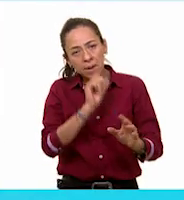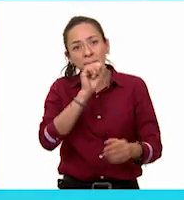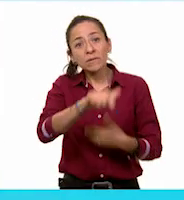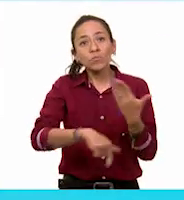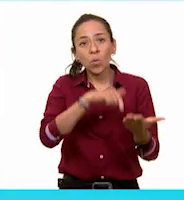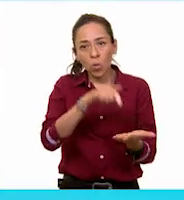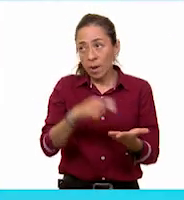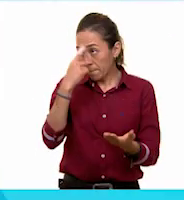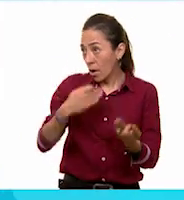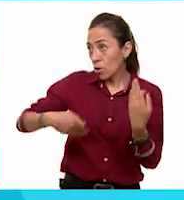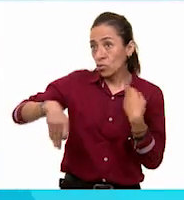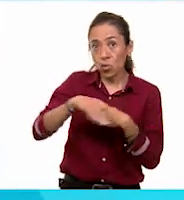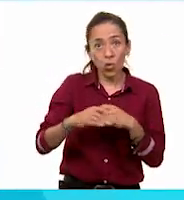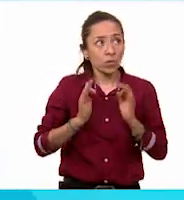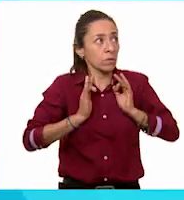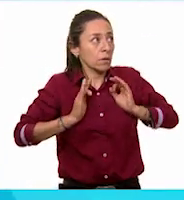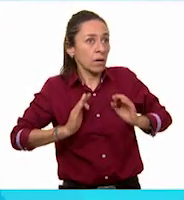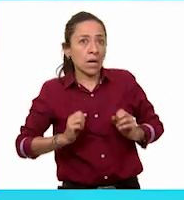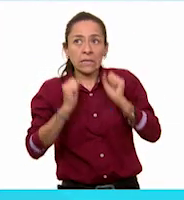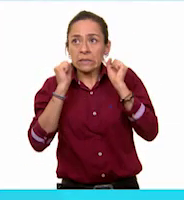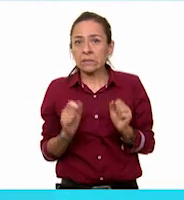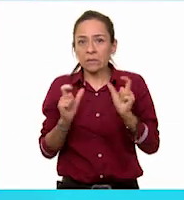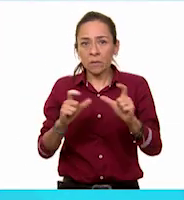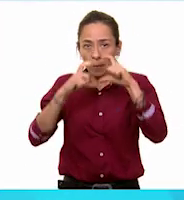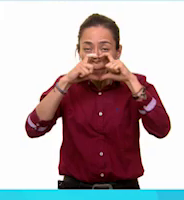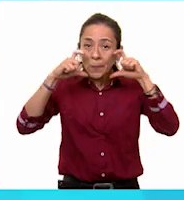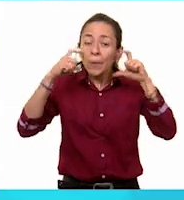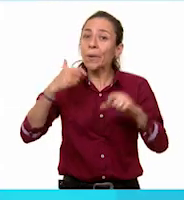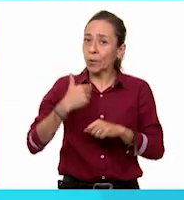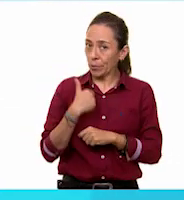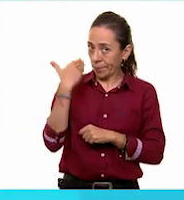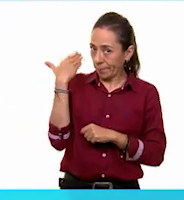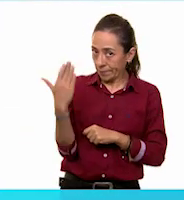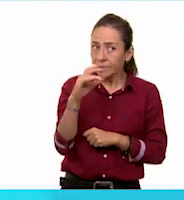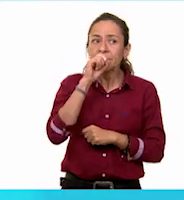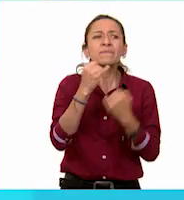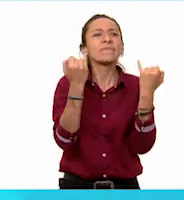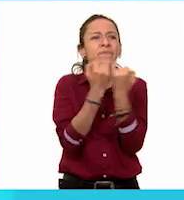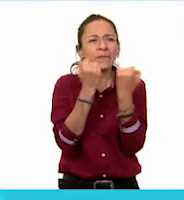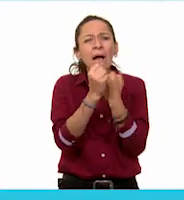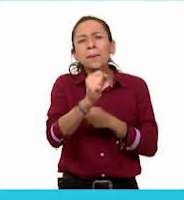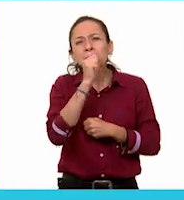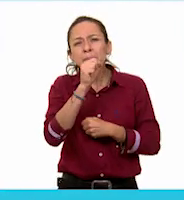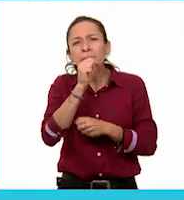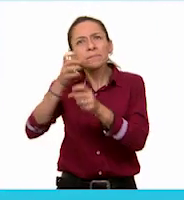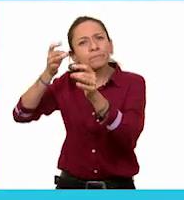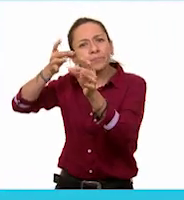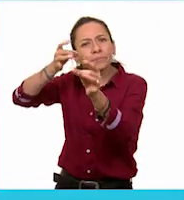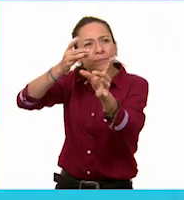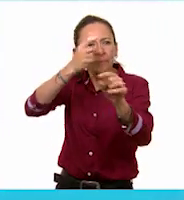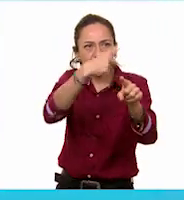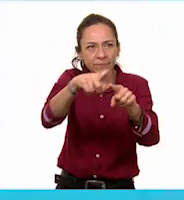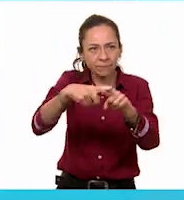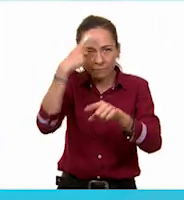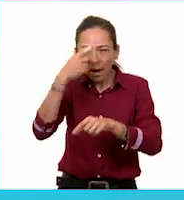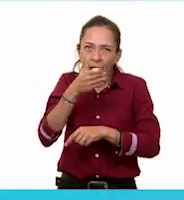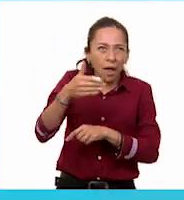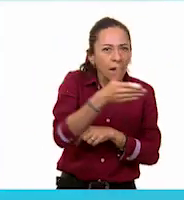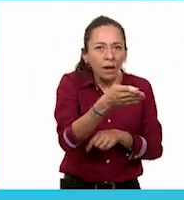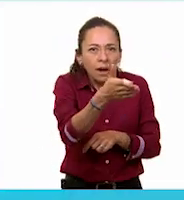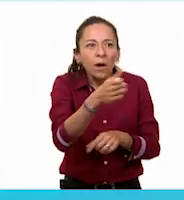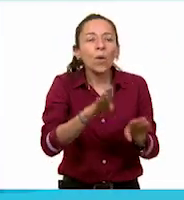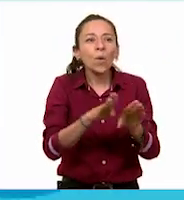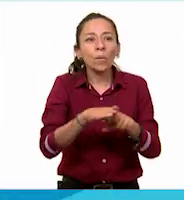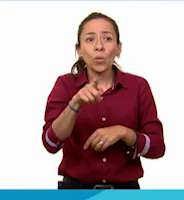cubrebocas. También puse algunas señales para que conozcan el recorrido. Como ven, aquí tenemos una tele antigua,